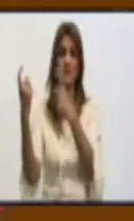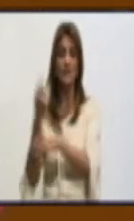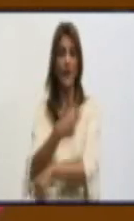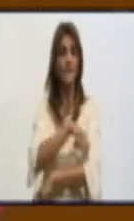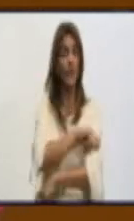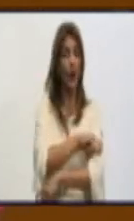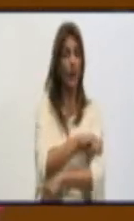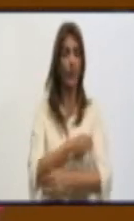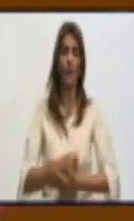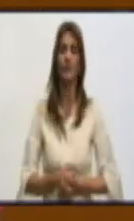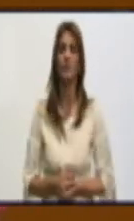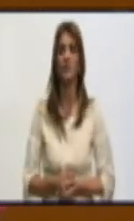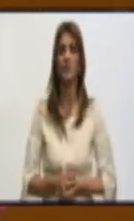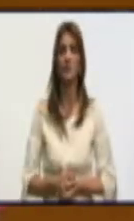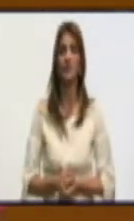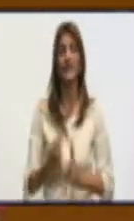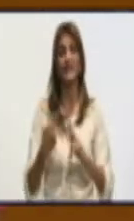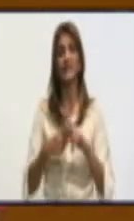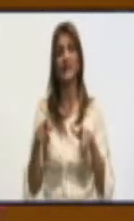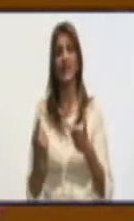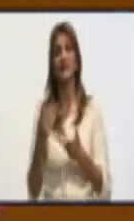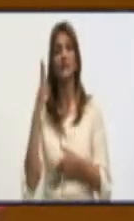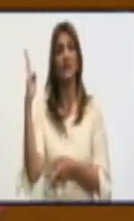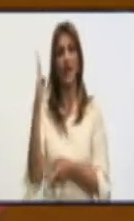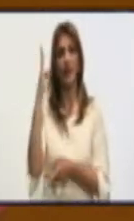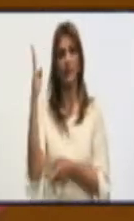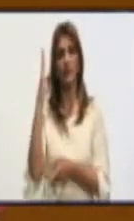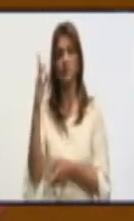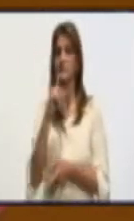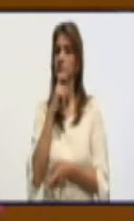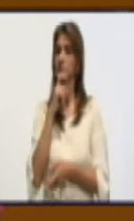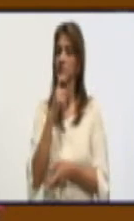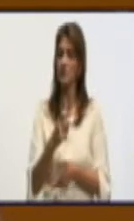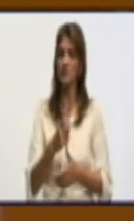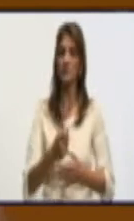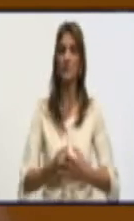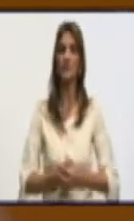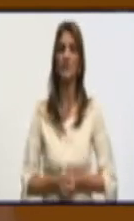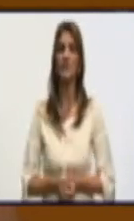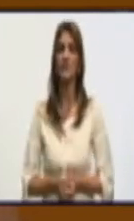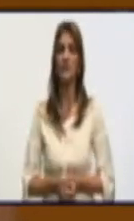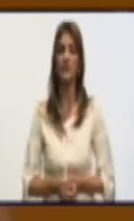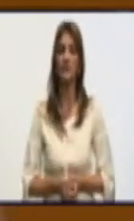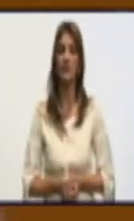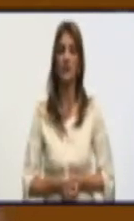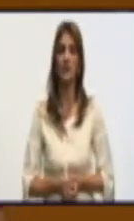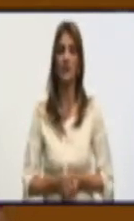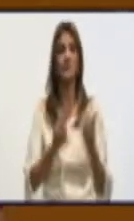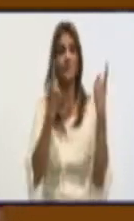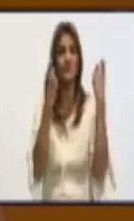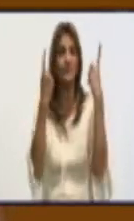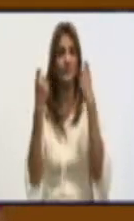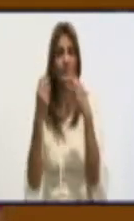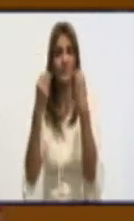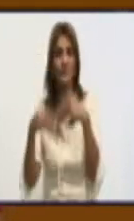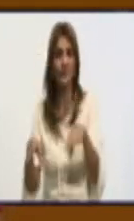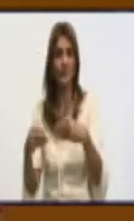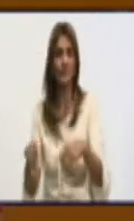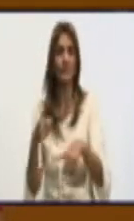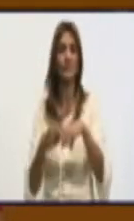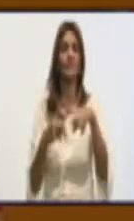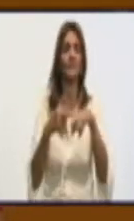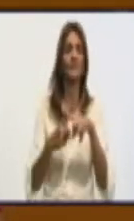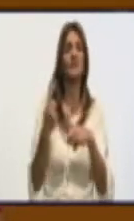sido víctima en los tiempos de normalidad, que no es el momento de hoy, de las carencias materiales y de las cuestiones